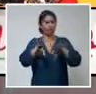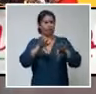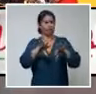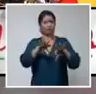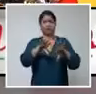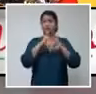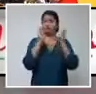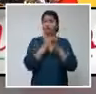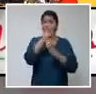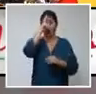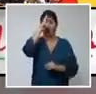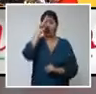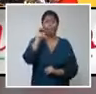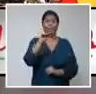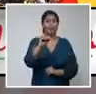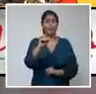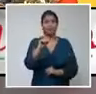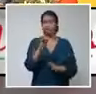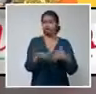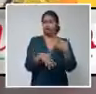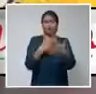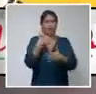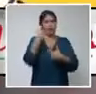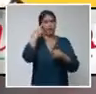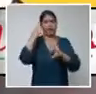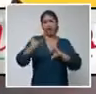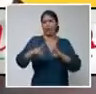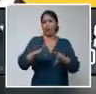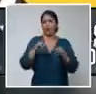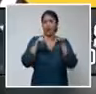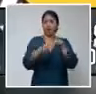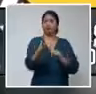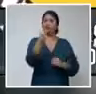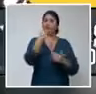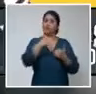que nos contó María y eso es de hace un día o dos. ¿No?